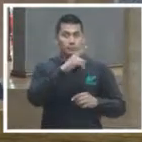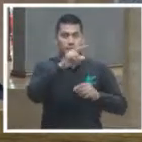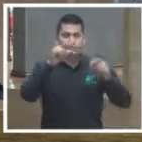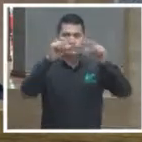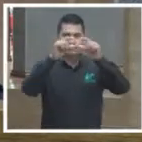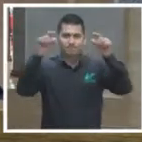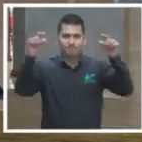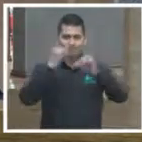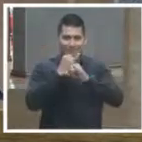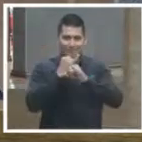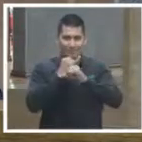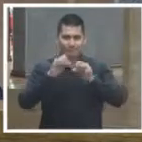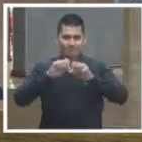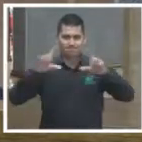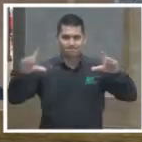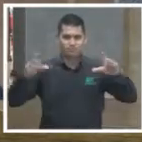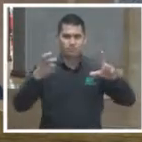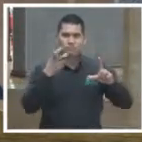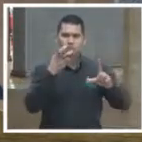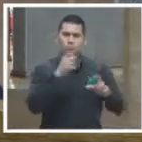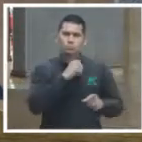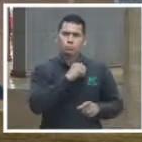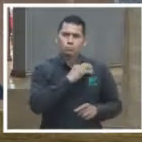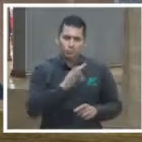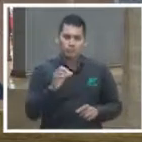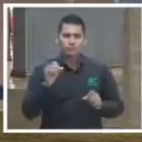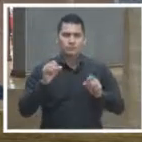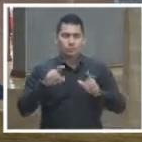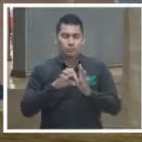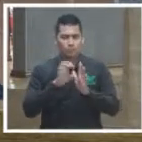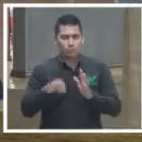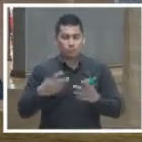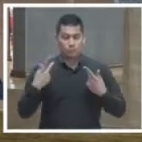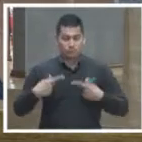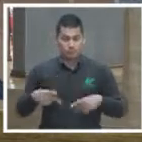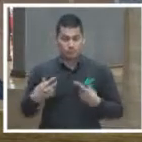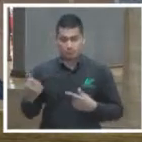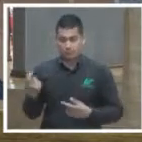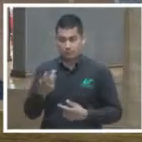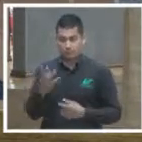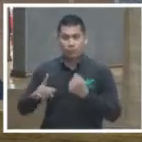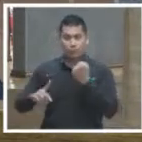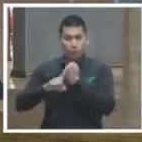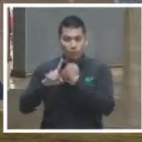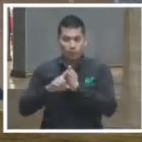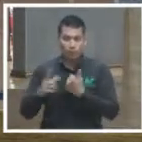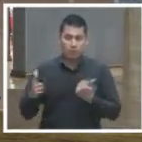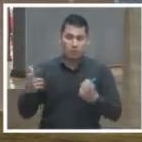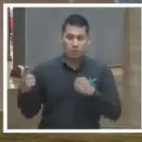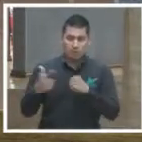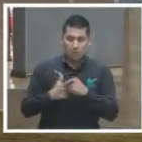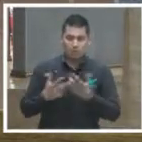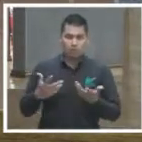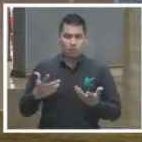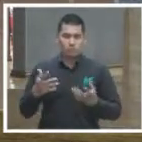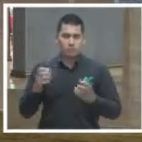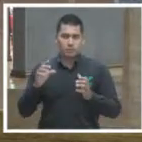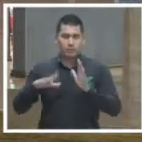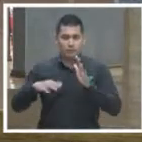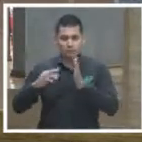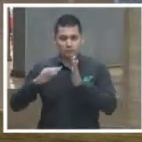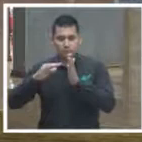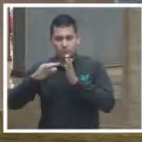que busca que las personas puedan reportar sus problemas y explorar distintas estrategias para